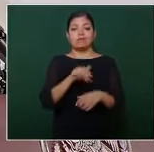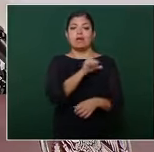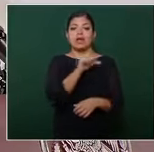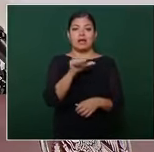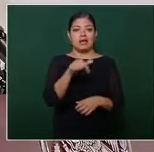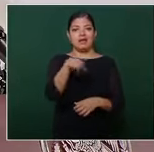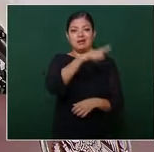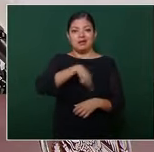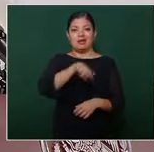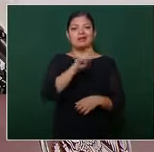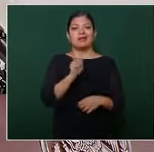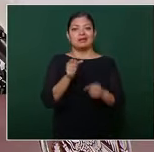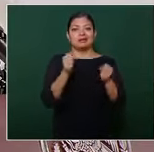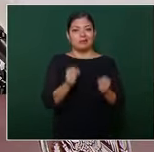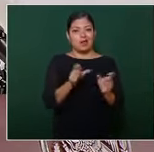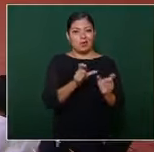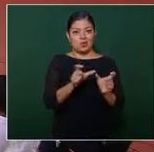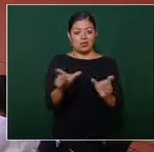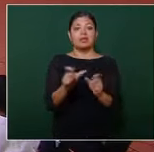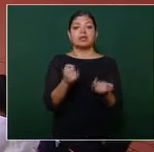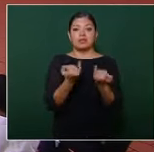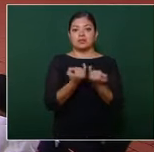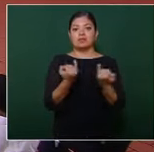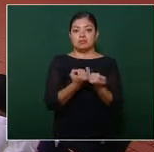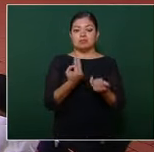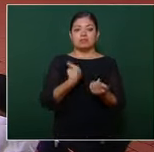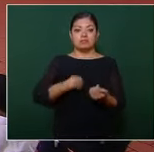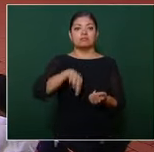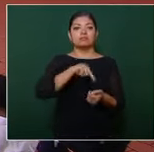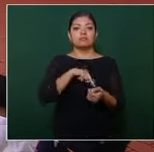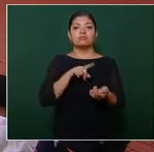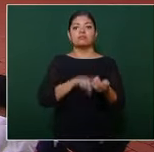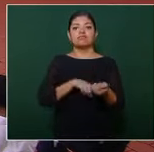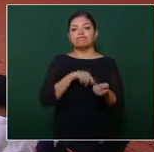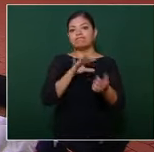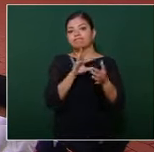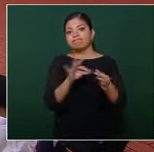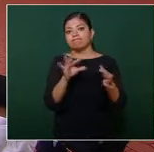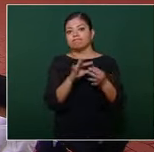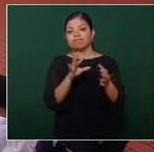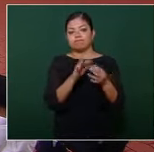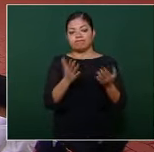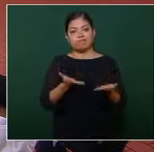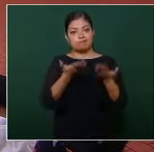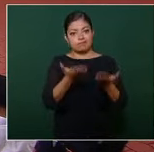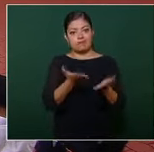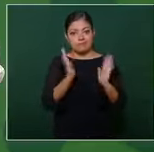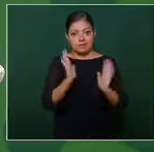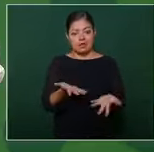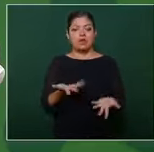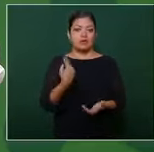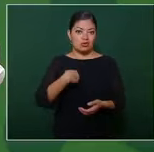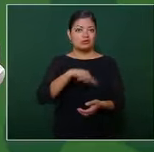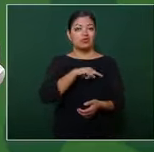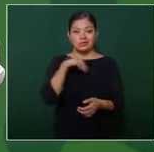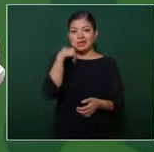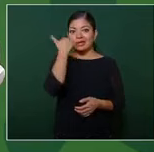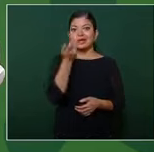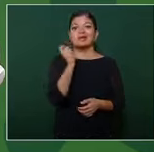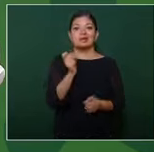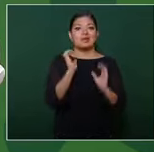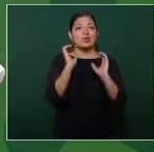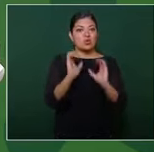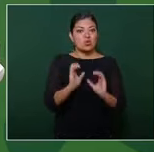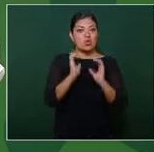los avances y fue uno de los temas que también pusimos sobre la mesa. Queremos, por supuesto, ser cuidadosos con la